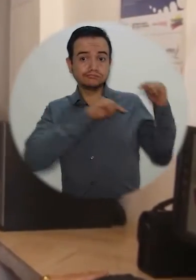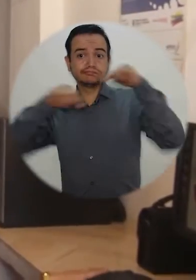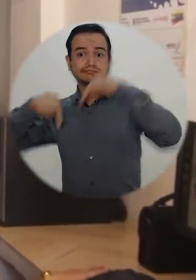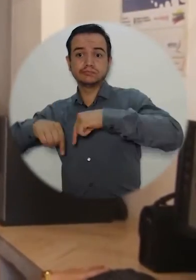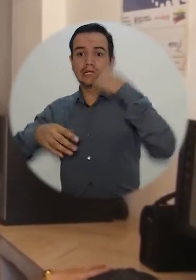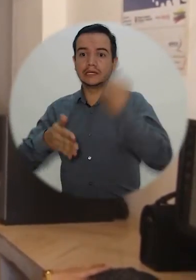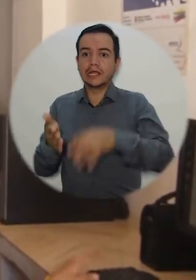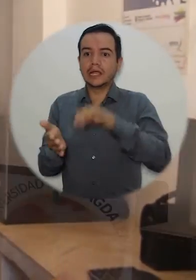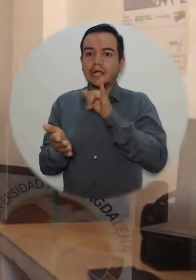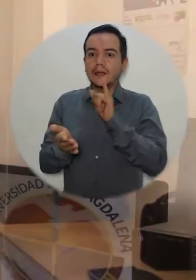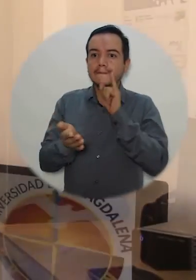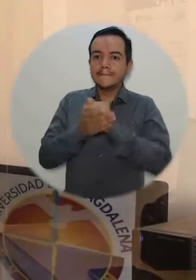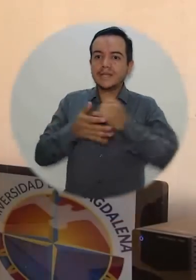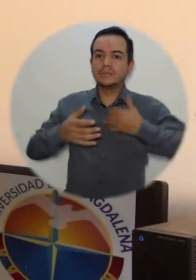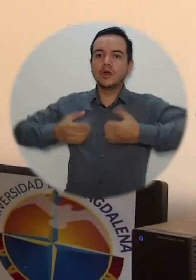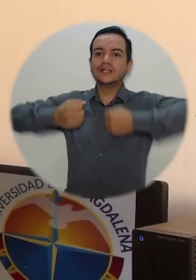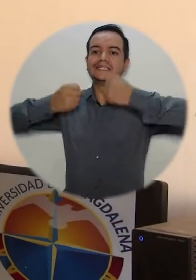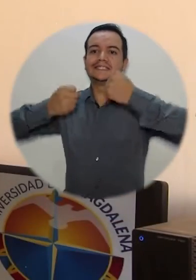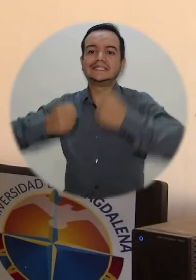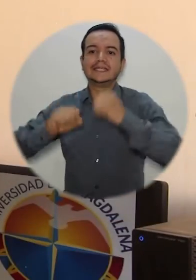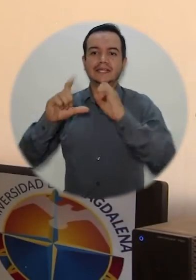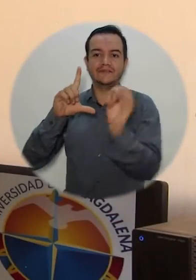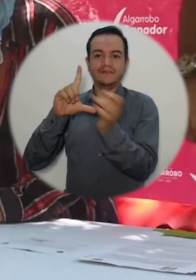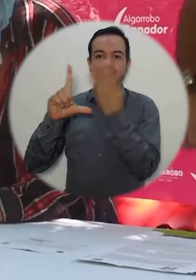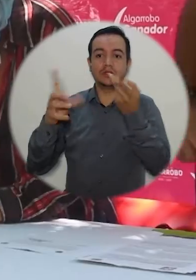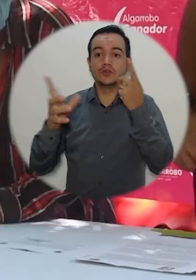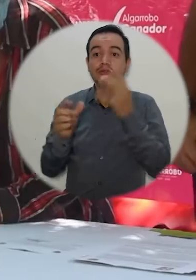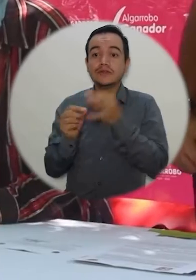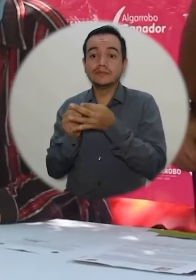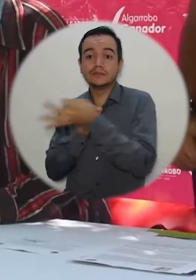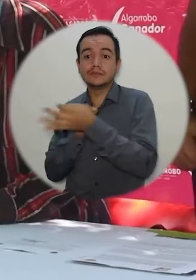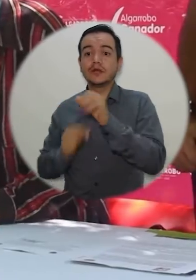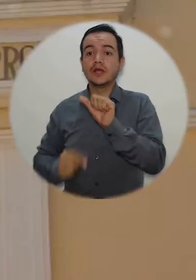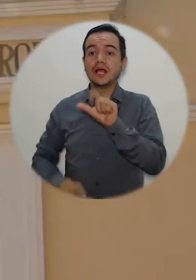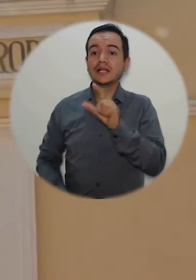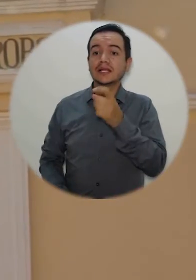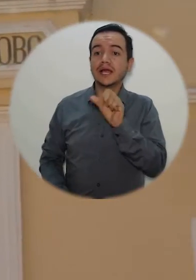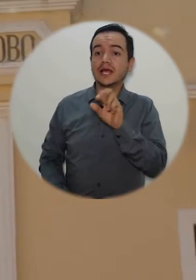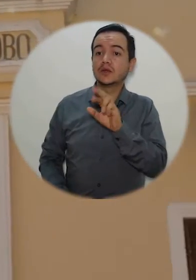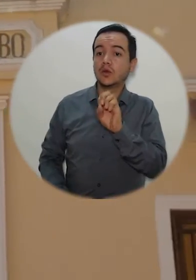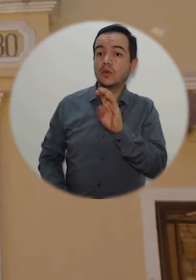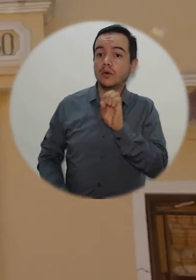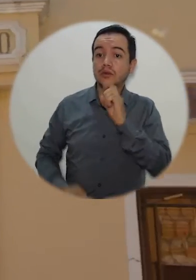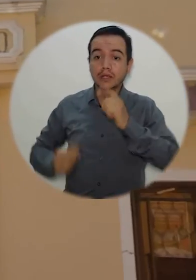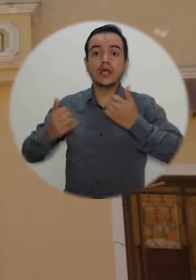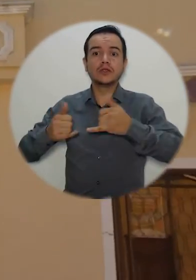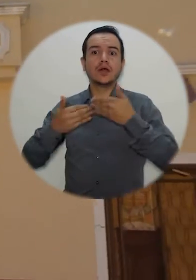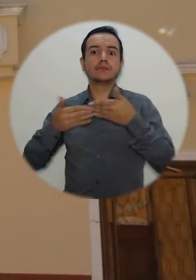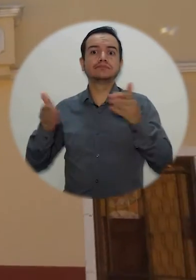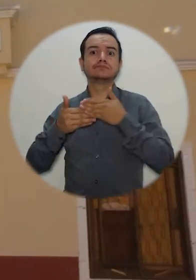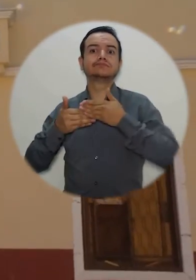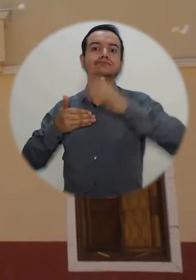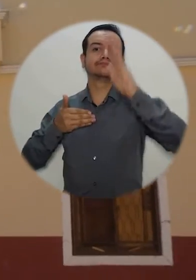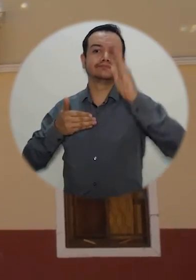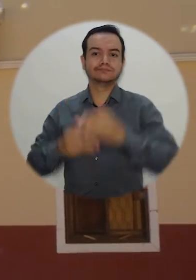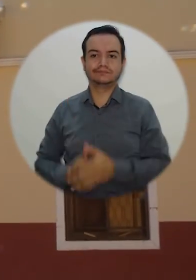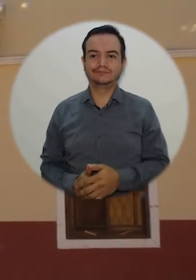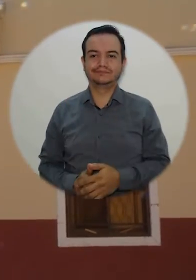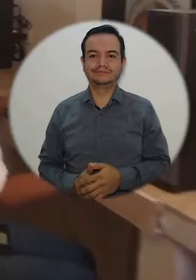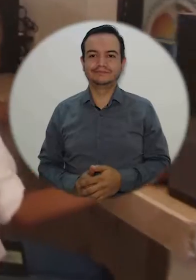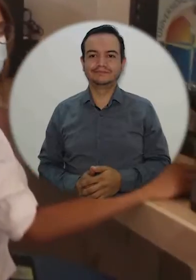Hoy lo que hemos venido a traer es una sede virtual de la Universidad del Magdalena al municipio de Algarrobo que queda funcionando a partir de ahora.